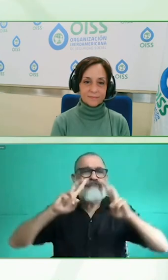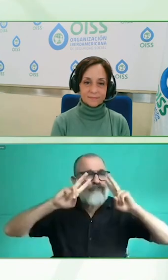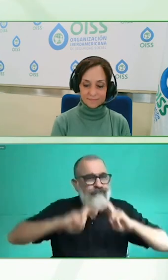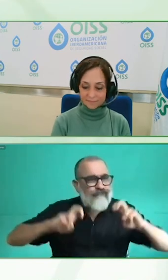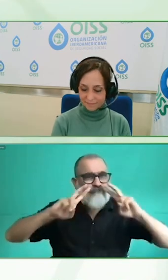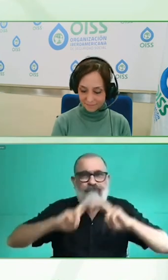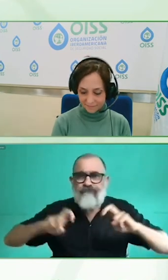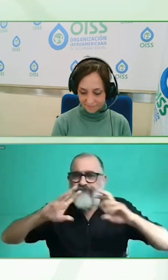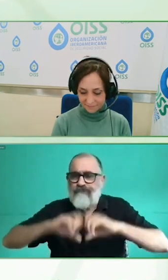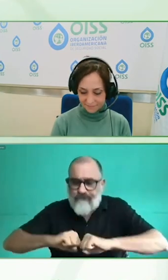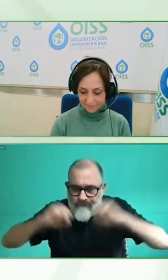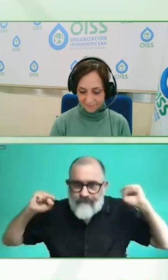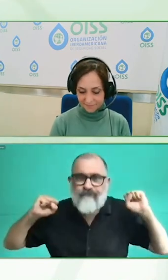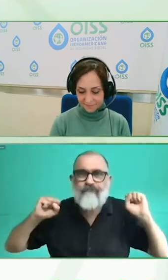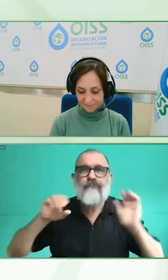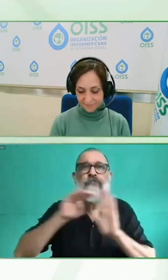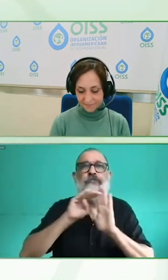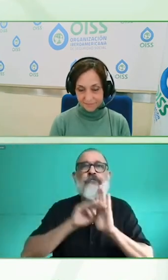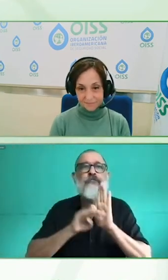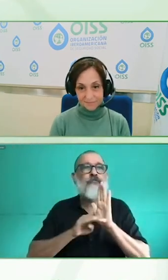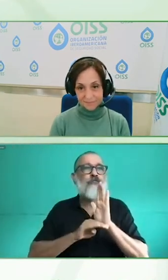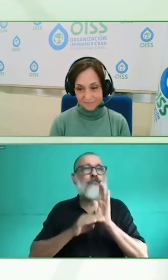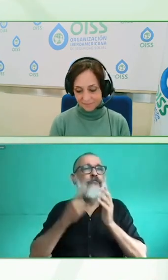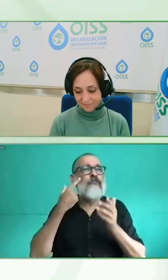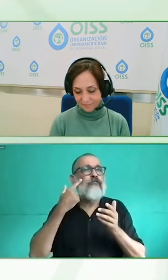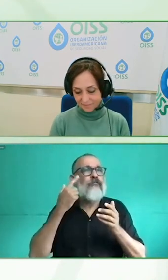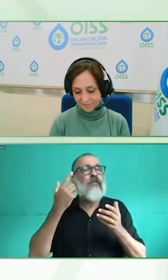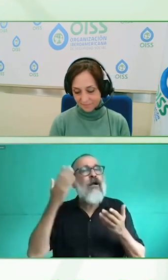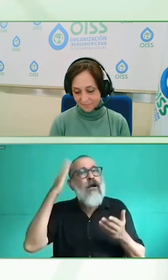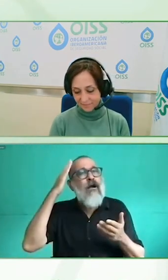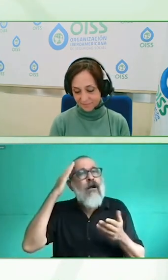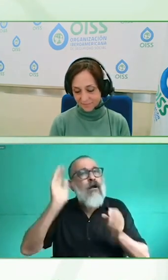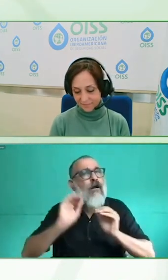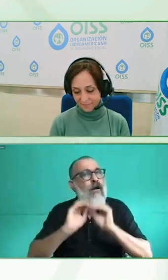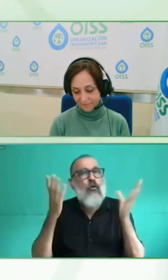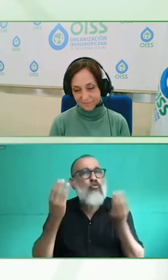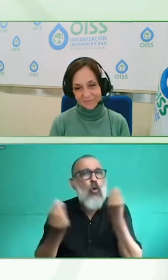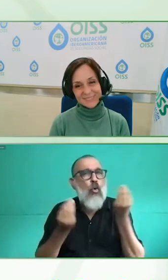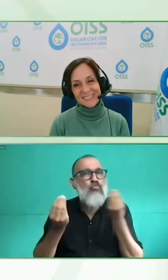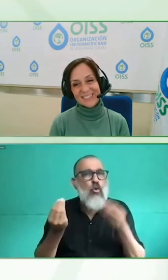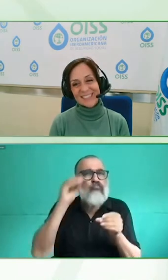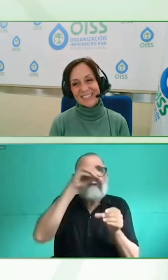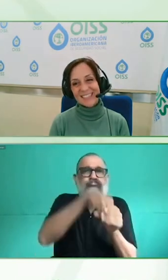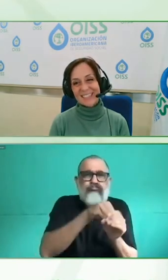Para darle suspenso a la respuesta. O un inicio en un espacio publicitario, ¿no?